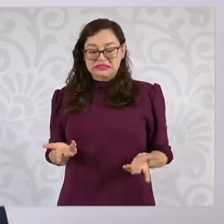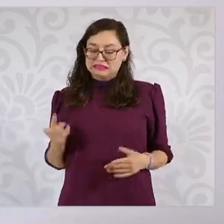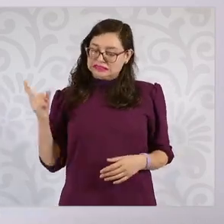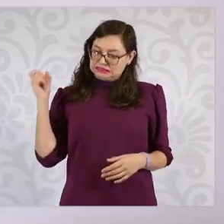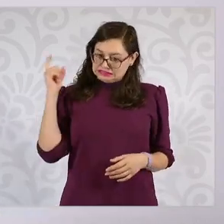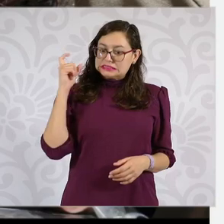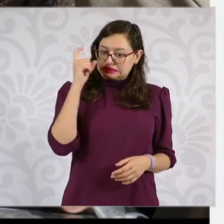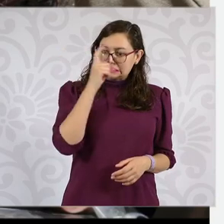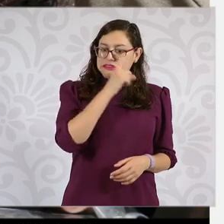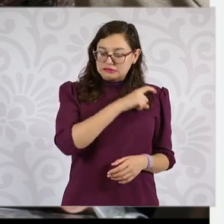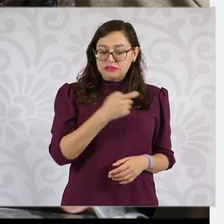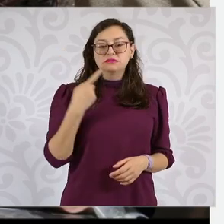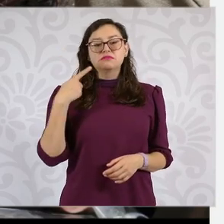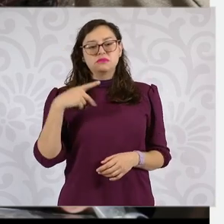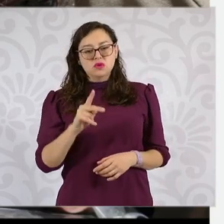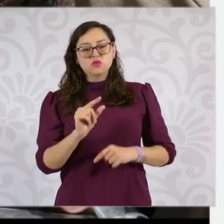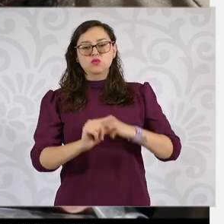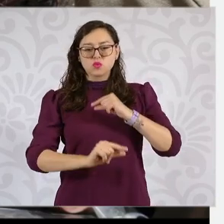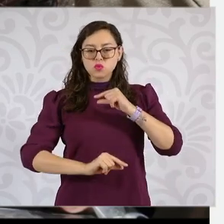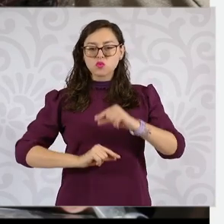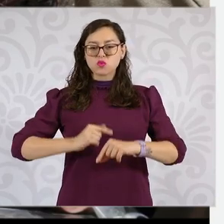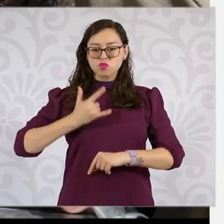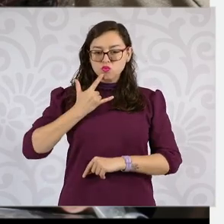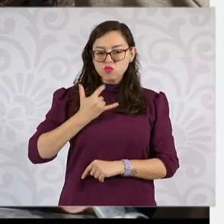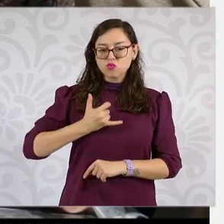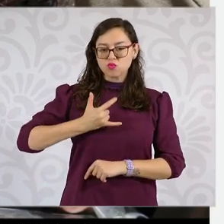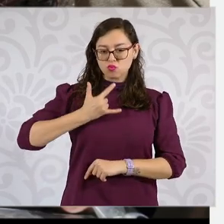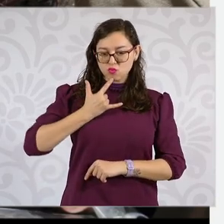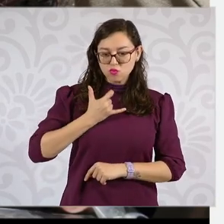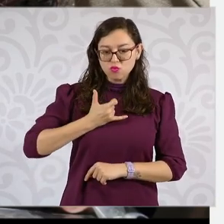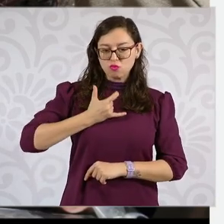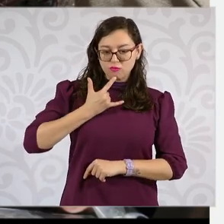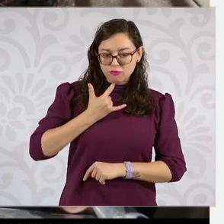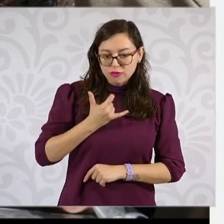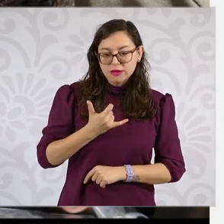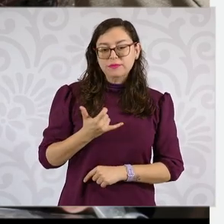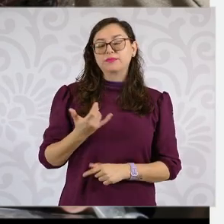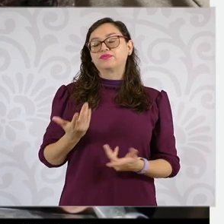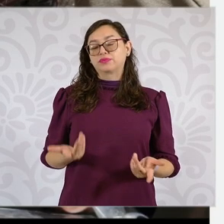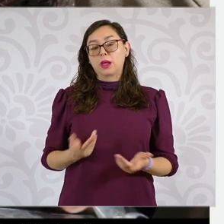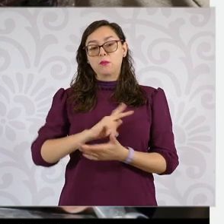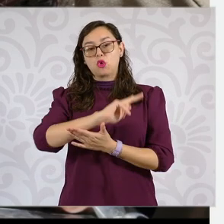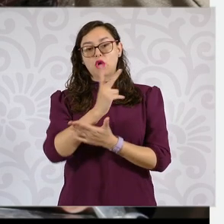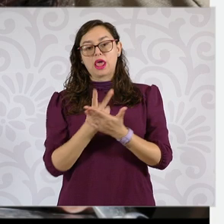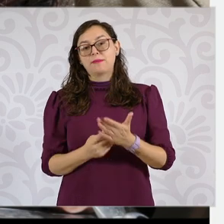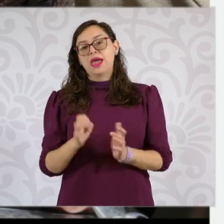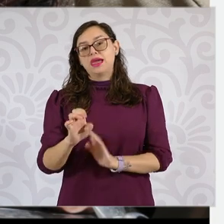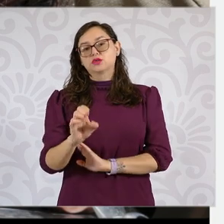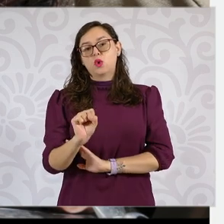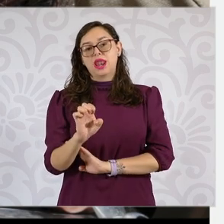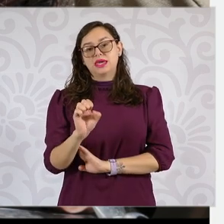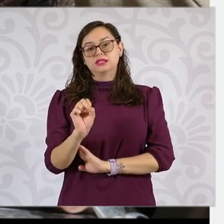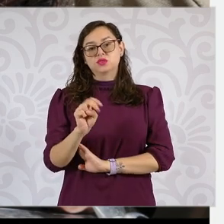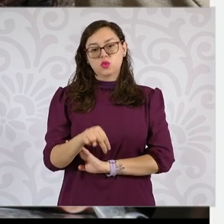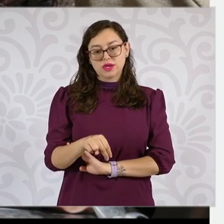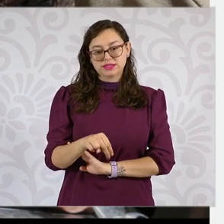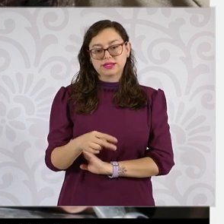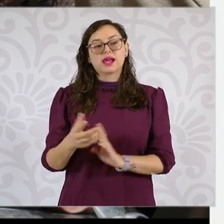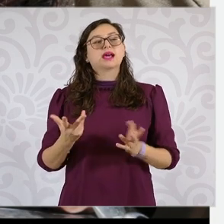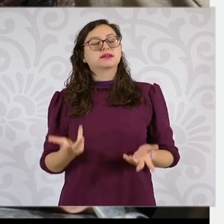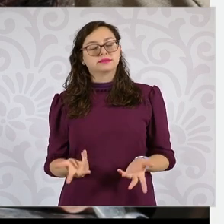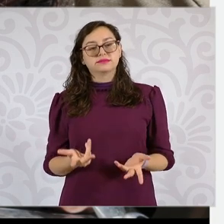pero vamos a orientar a la escuela es nuestra para que los padres de familia, que son quienes